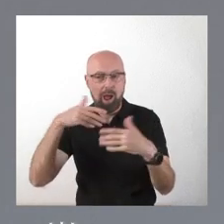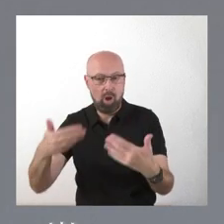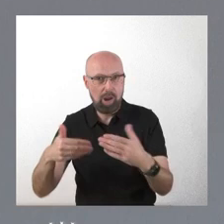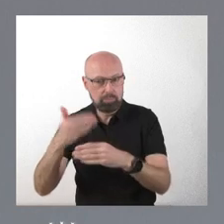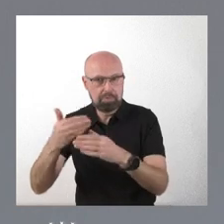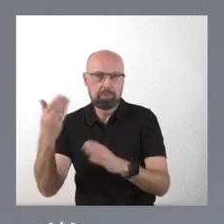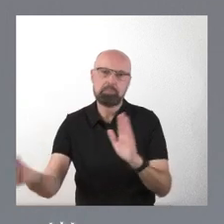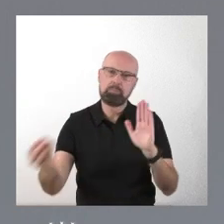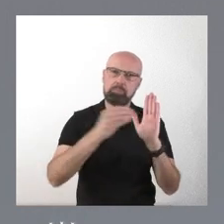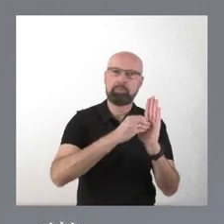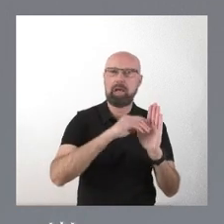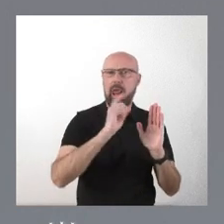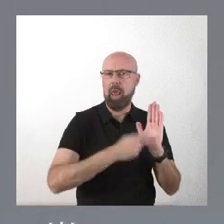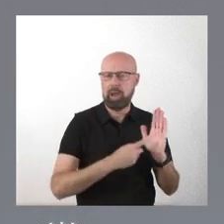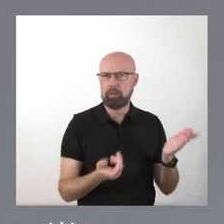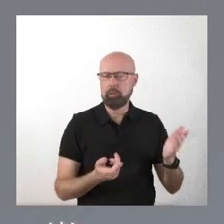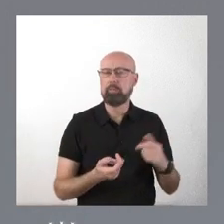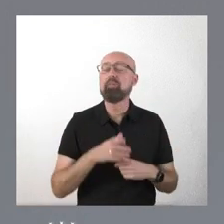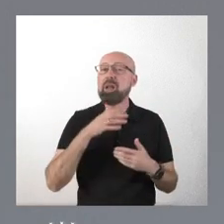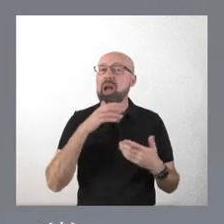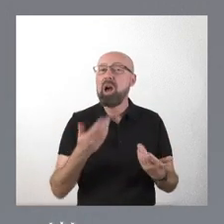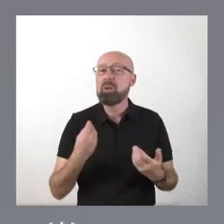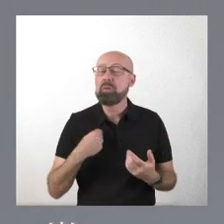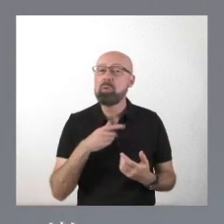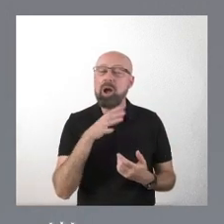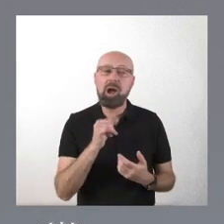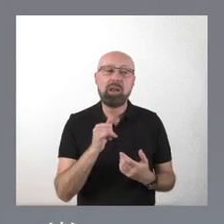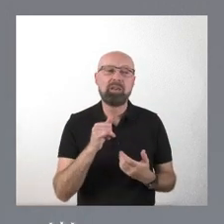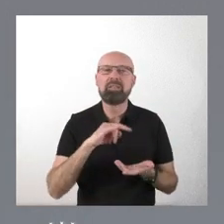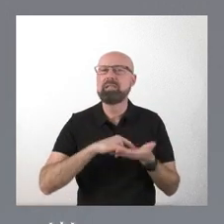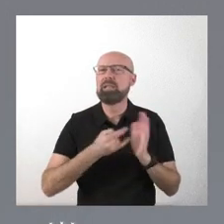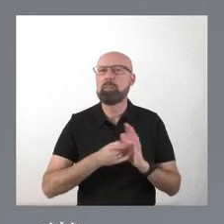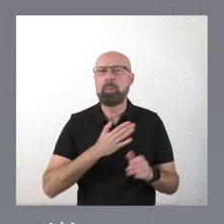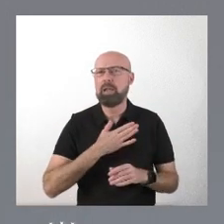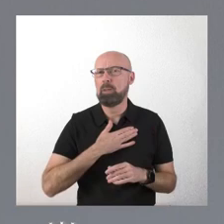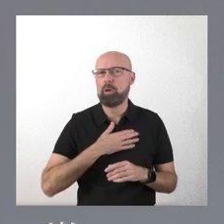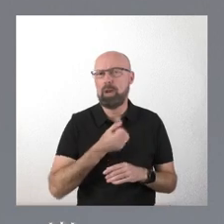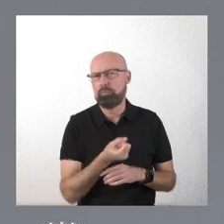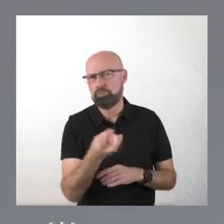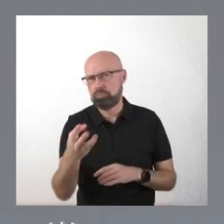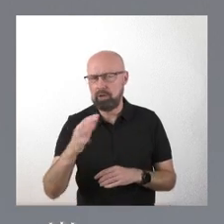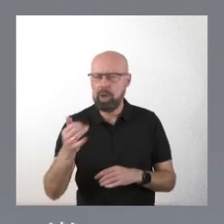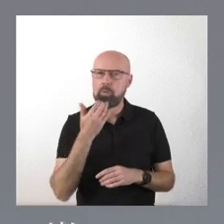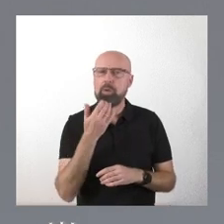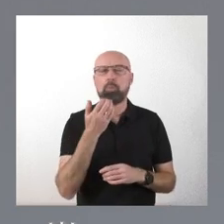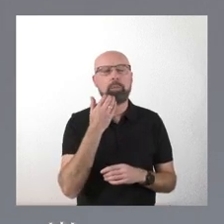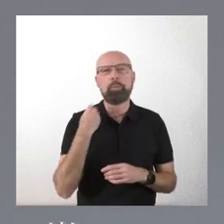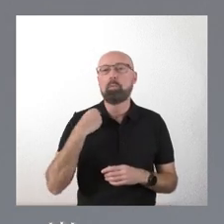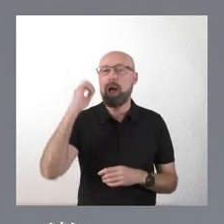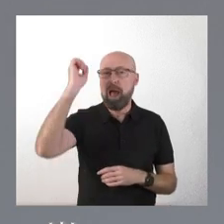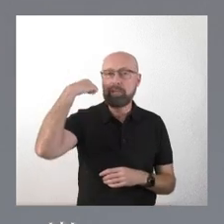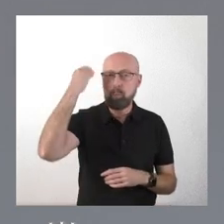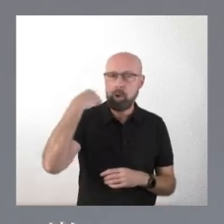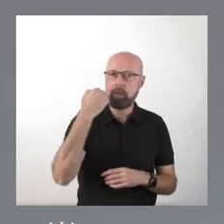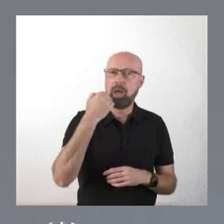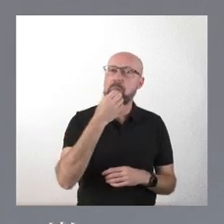varios sistemas patrimoniales. El de Atapuerca, que funciona muy bien. El